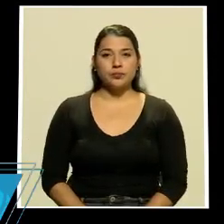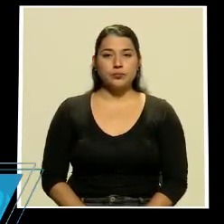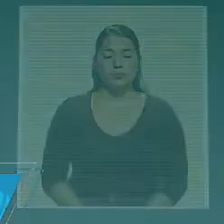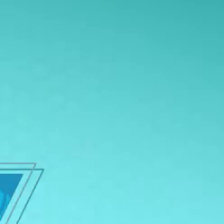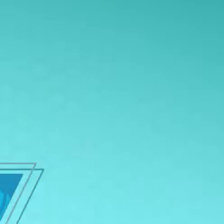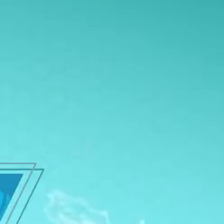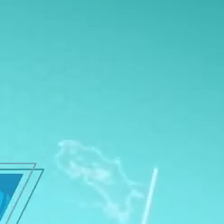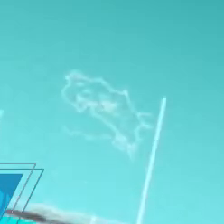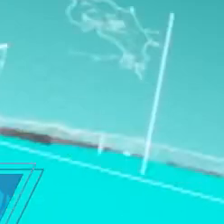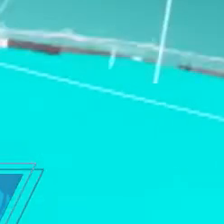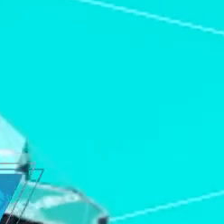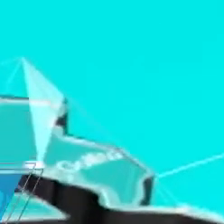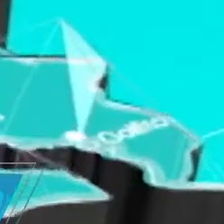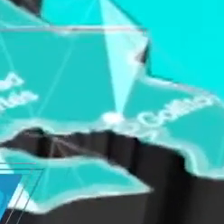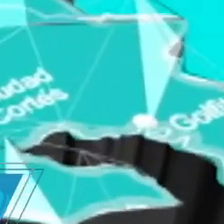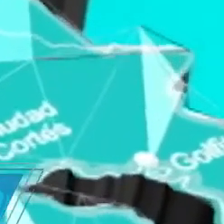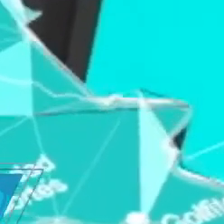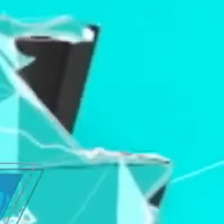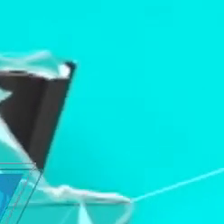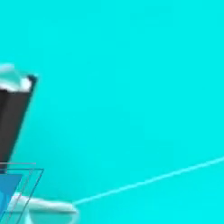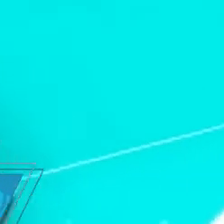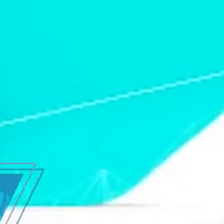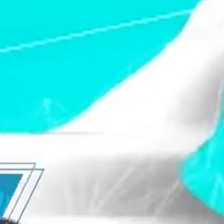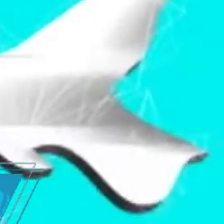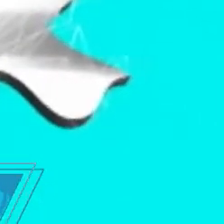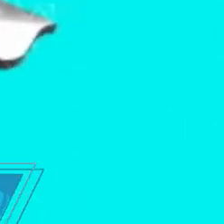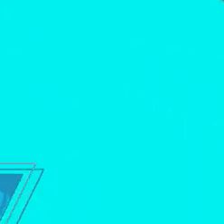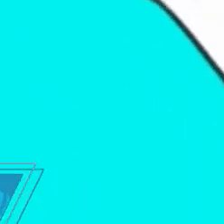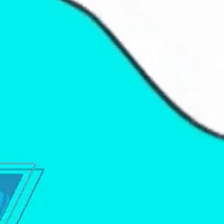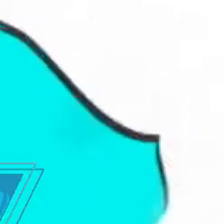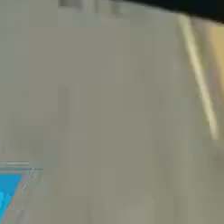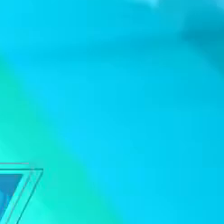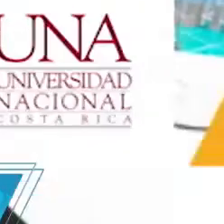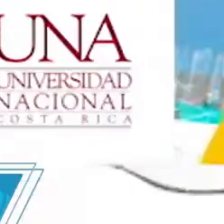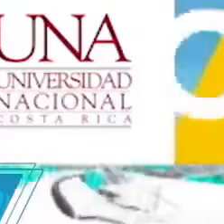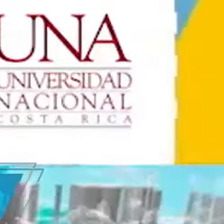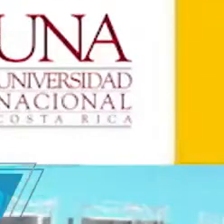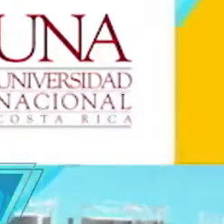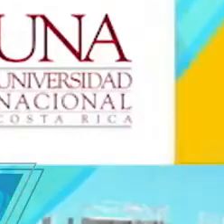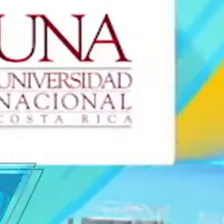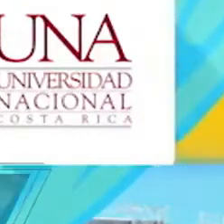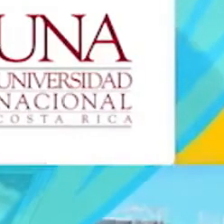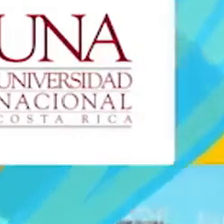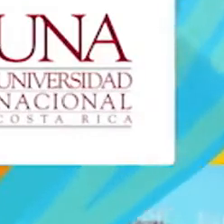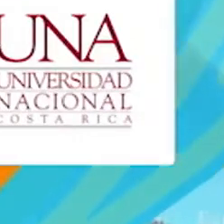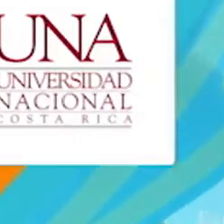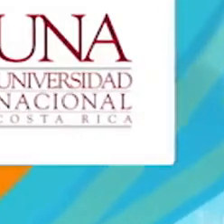La sección de cine llega gracias a la Universidad Nacional y recuerda quedarte en casa